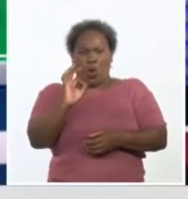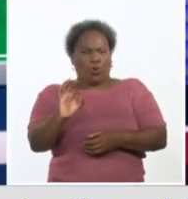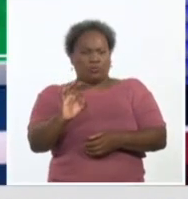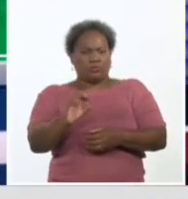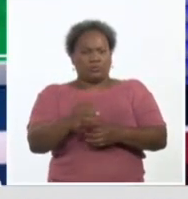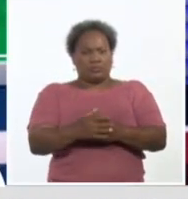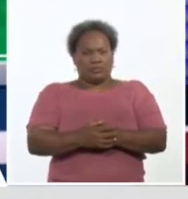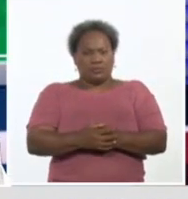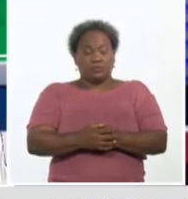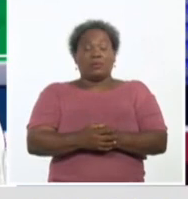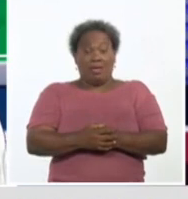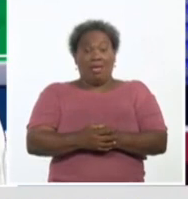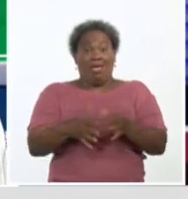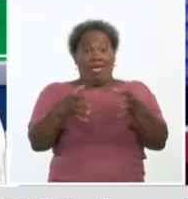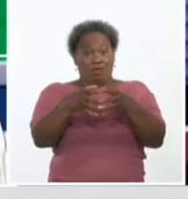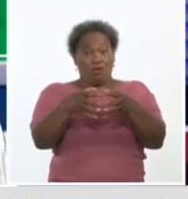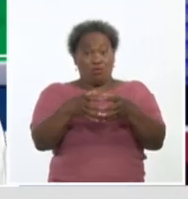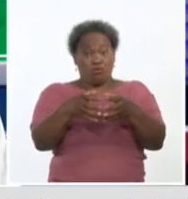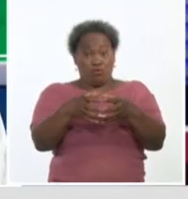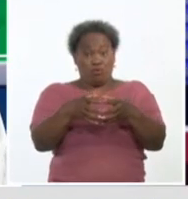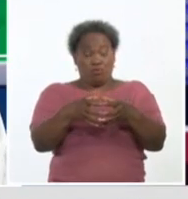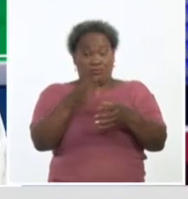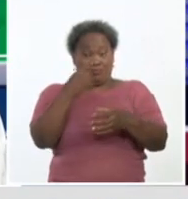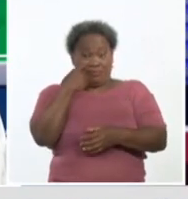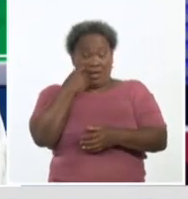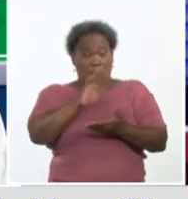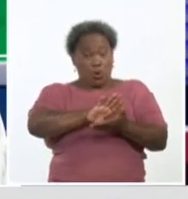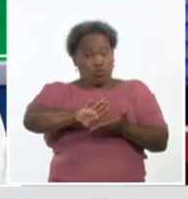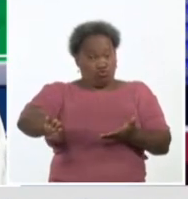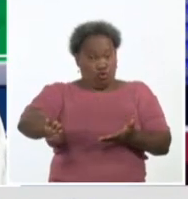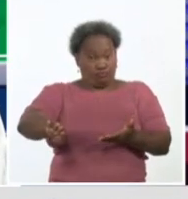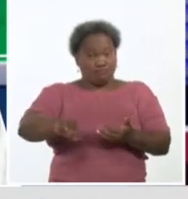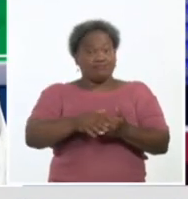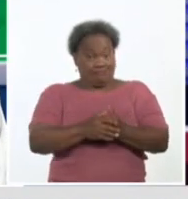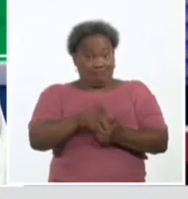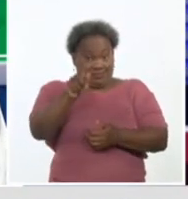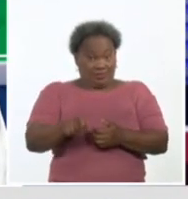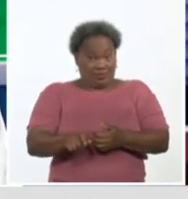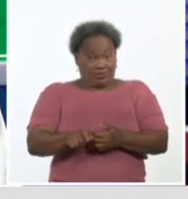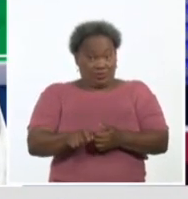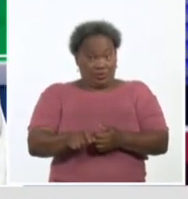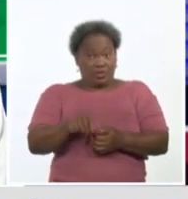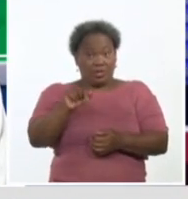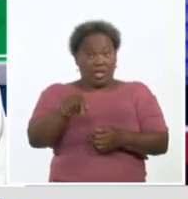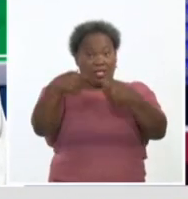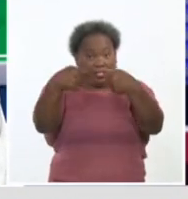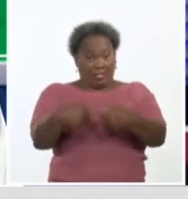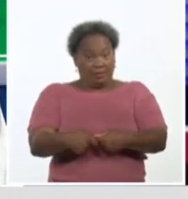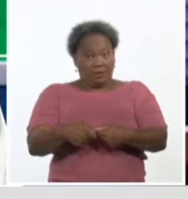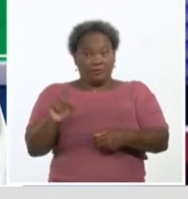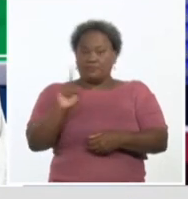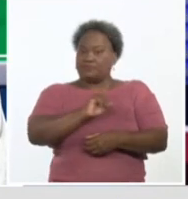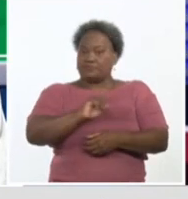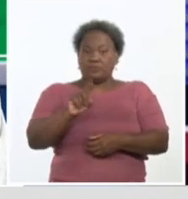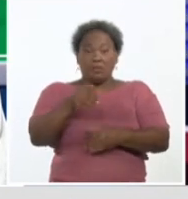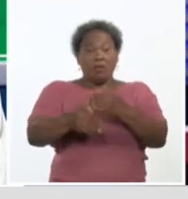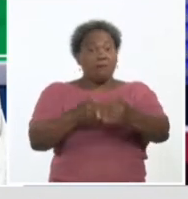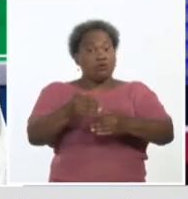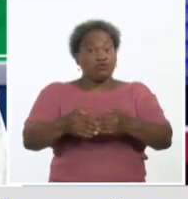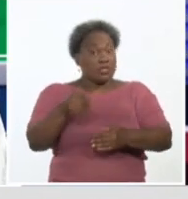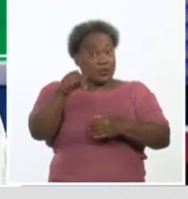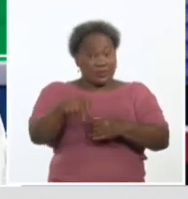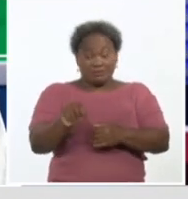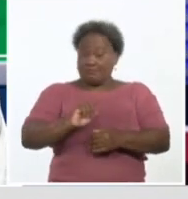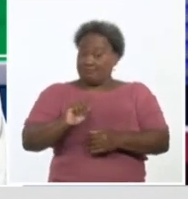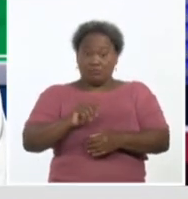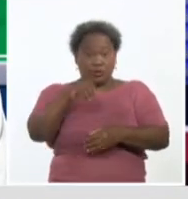a ver. Hay un grupo, como tú explicabas, de criterios de exclusión. O sea, personas que se ha determinado que no, en este proceso, no